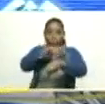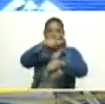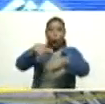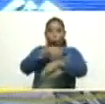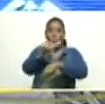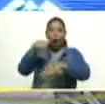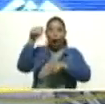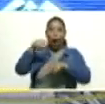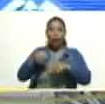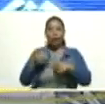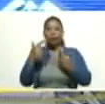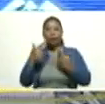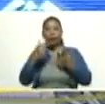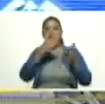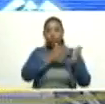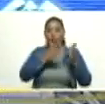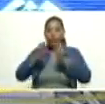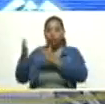Adelante, coronel Pereira.